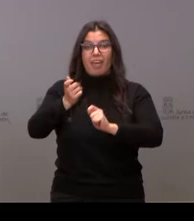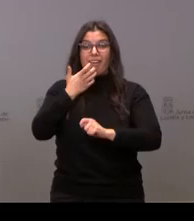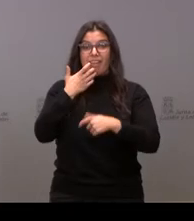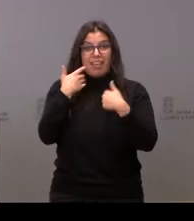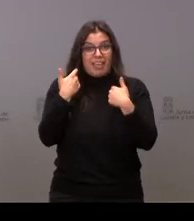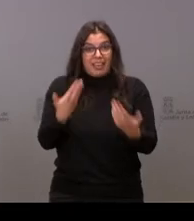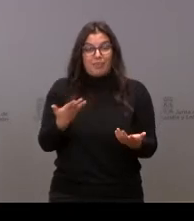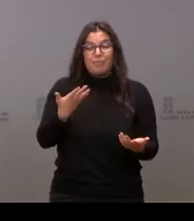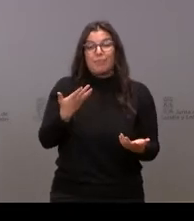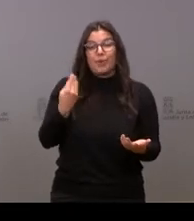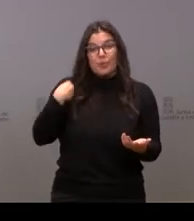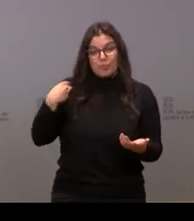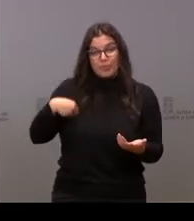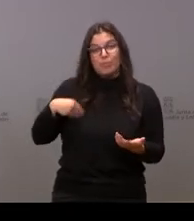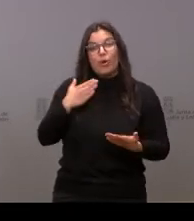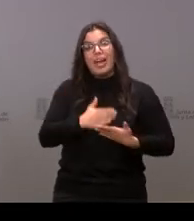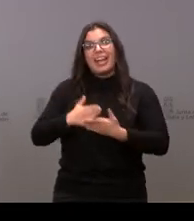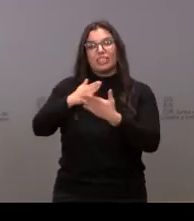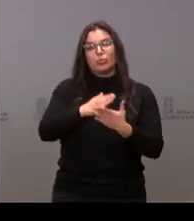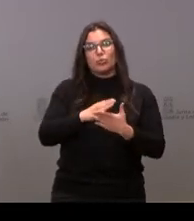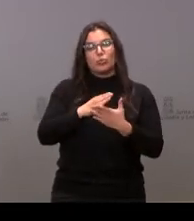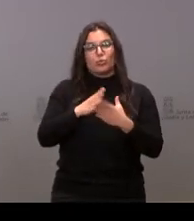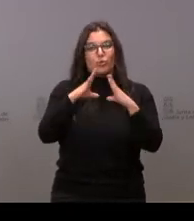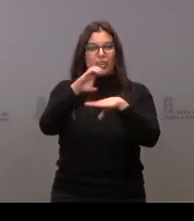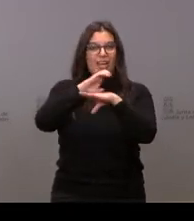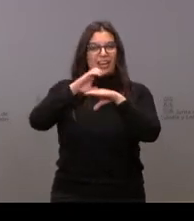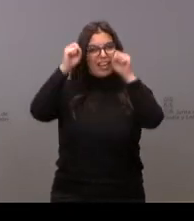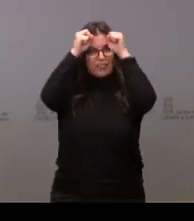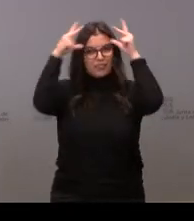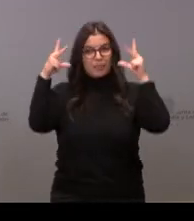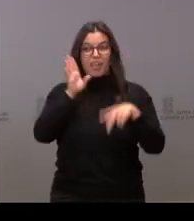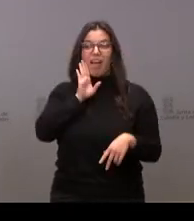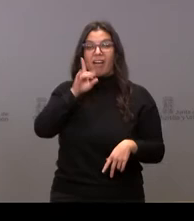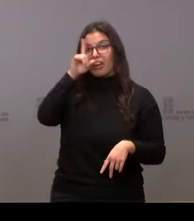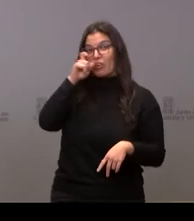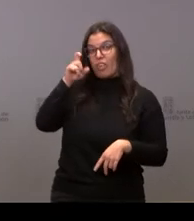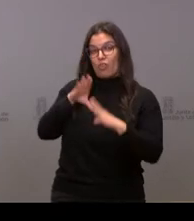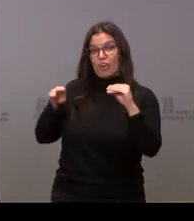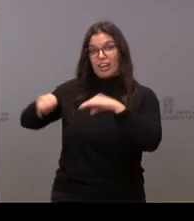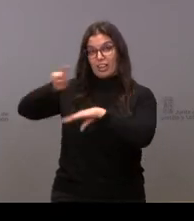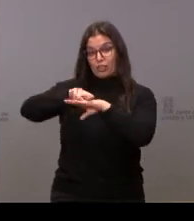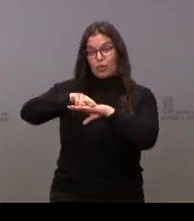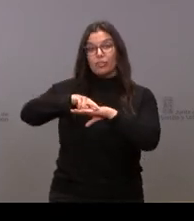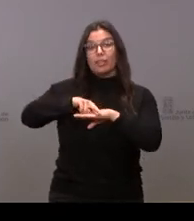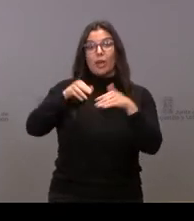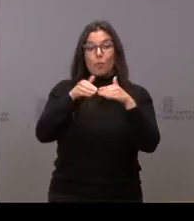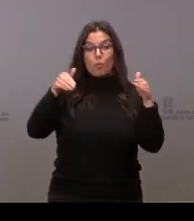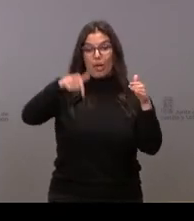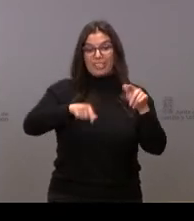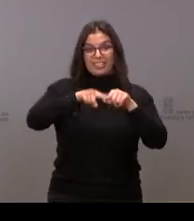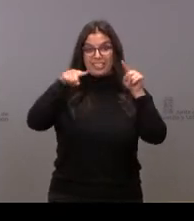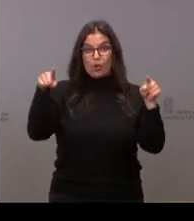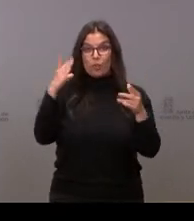ello son los estudios de enfermería, que, como muy bien ha recordado el rector, empezarán a impartirse en Segovia